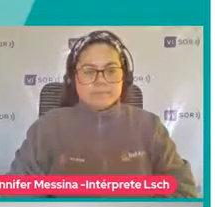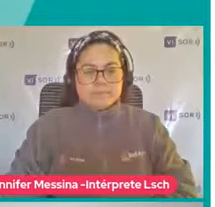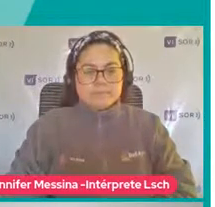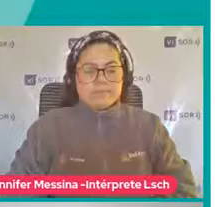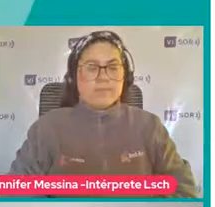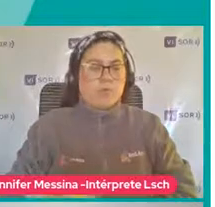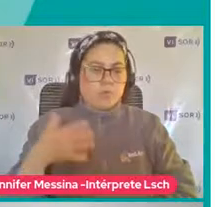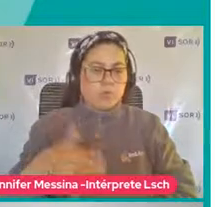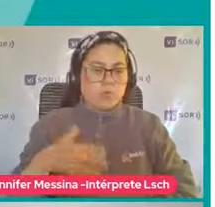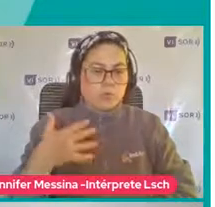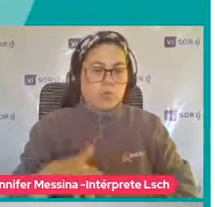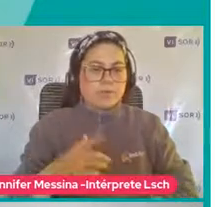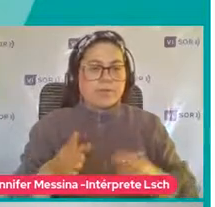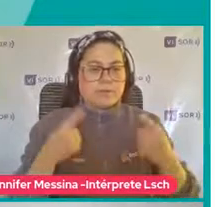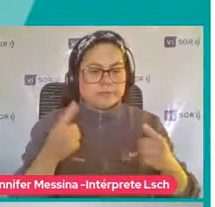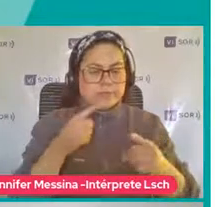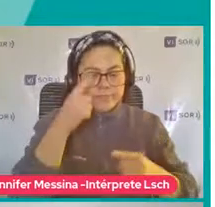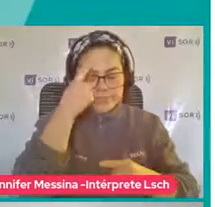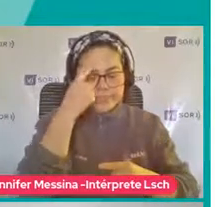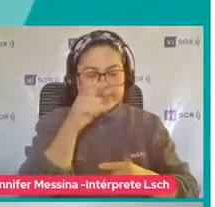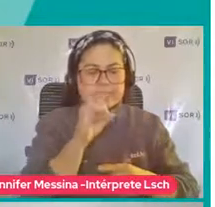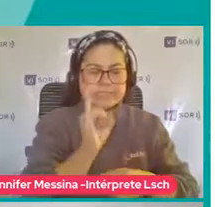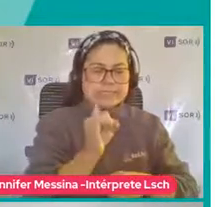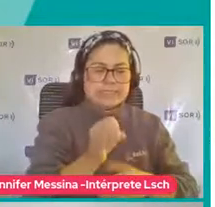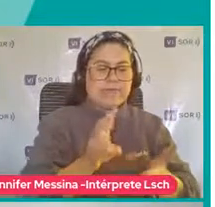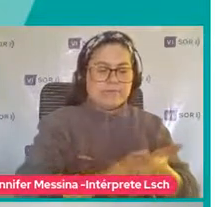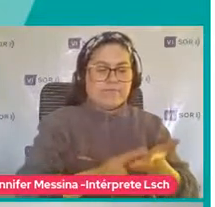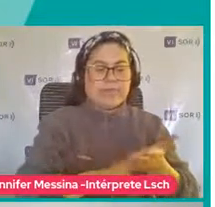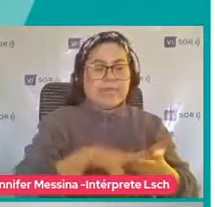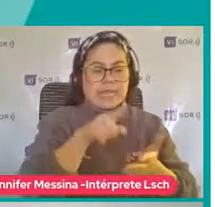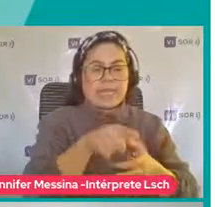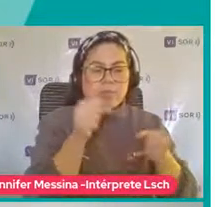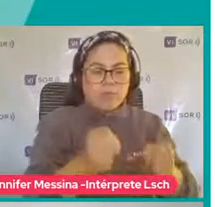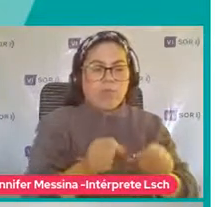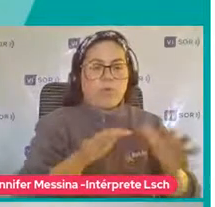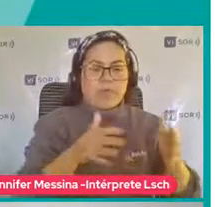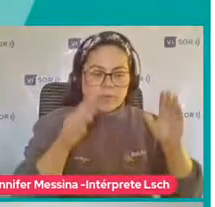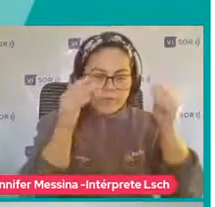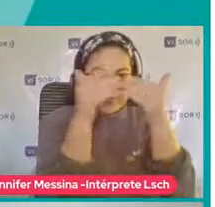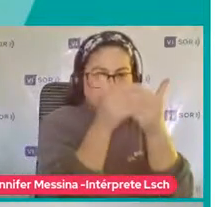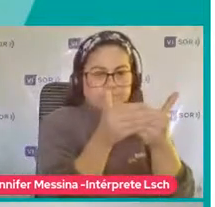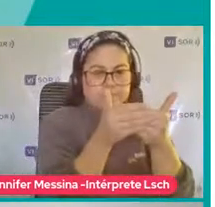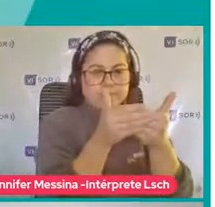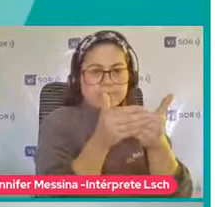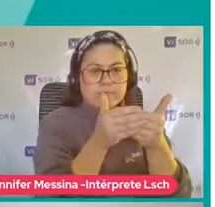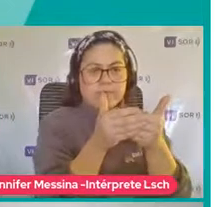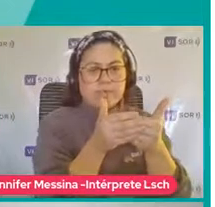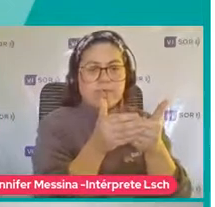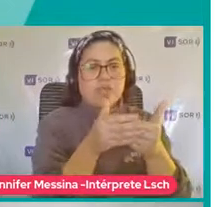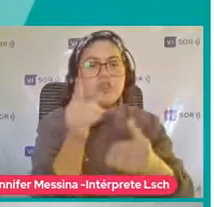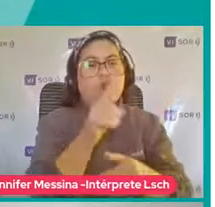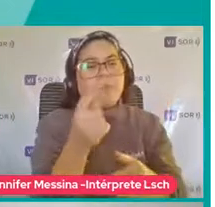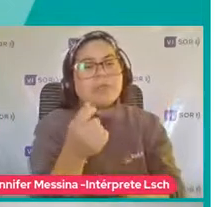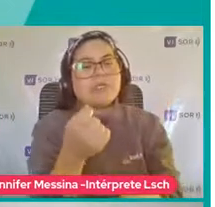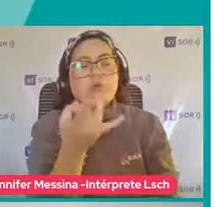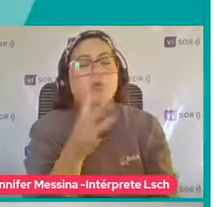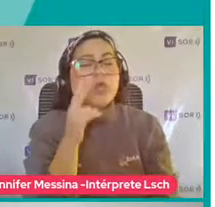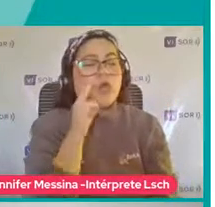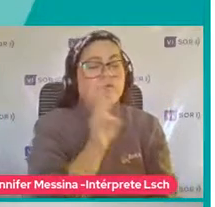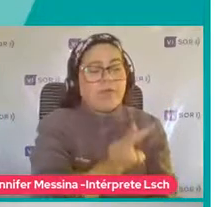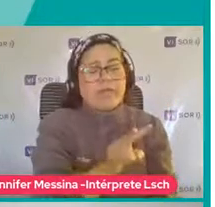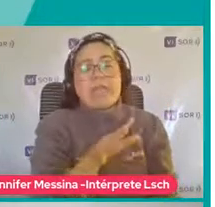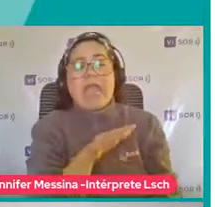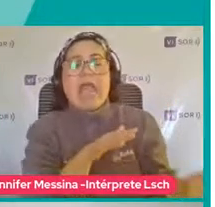algo de peso Que nos diga Ah sí Yo creo que sí puede ser No es como que al ojo Yo pensé que Porque vi una cosita Vi otra